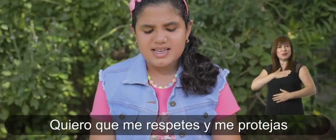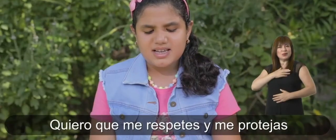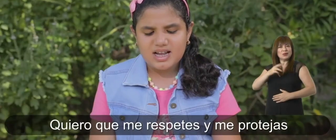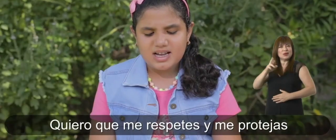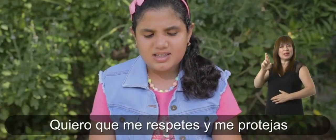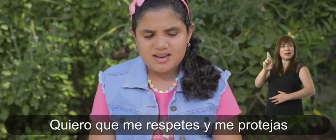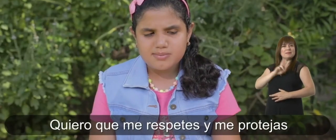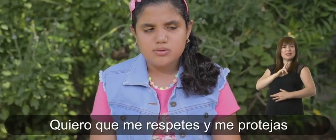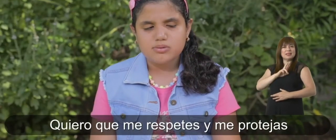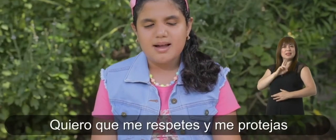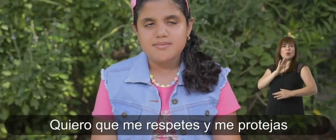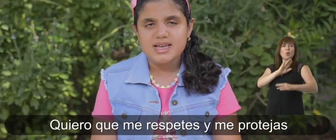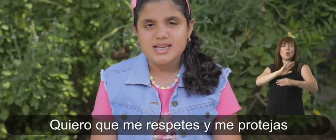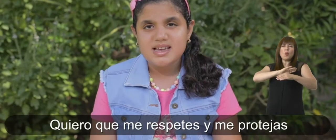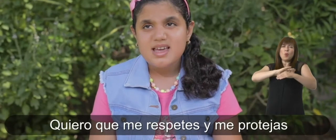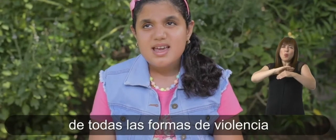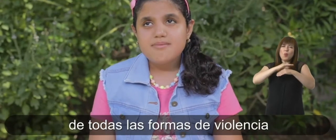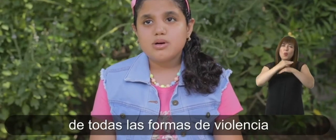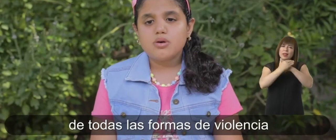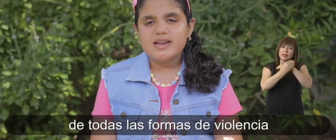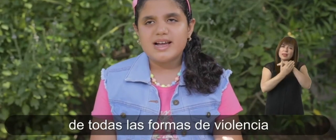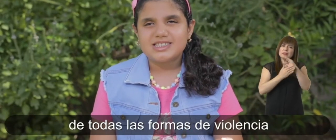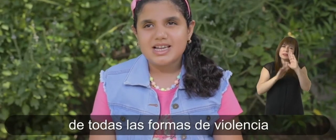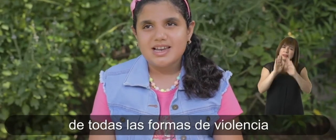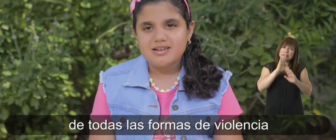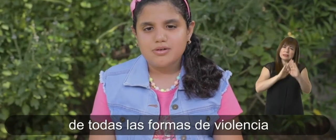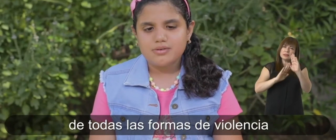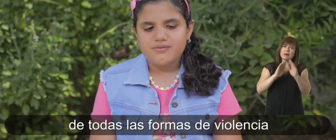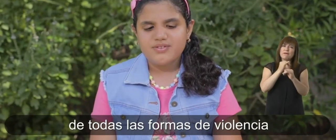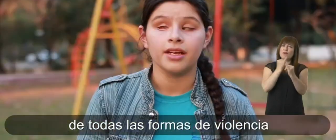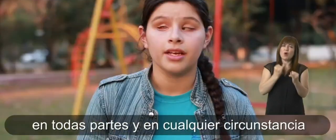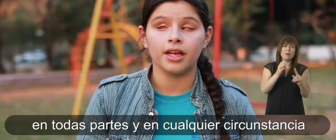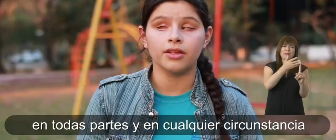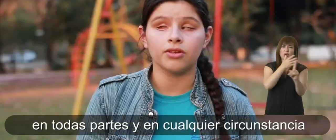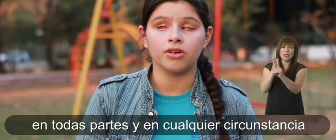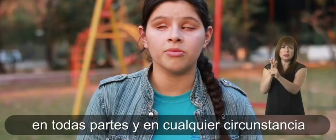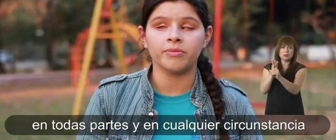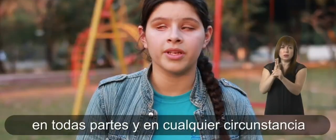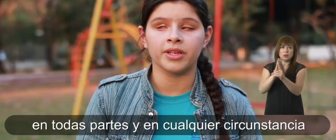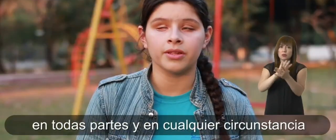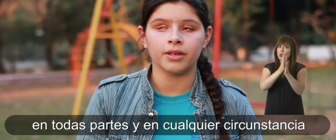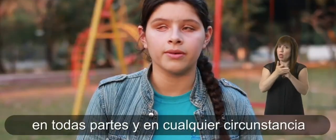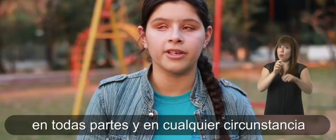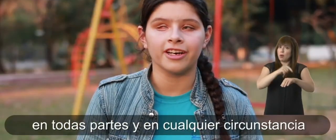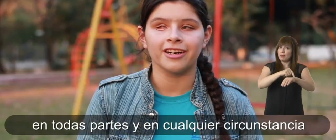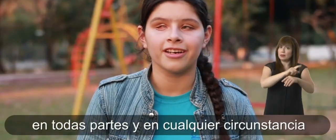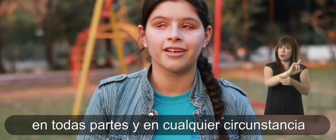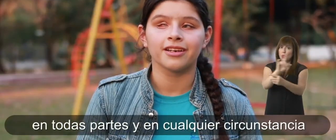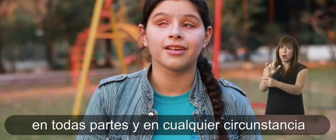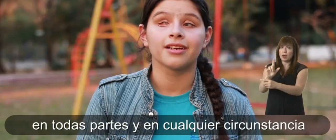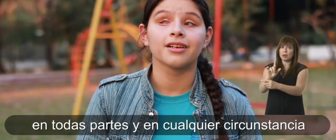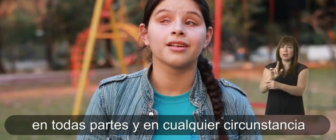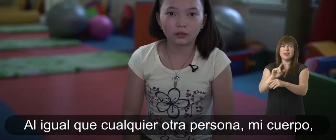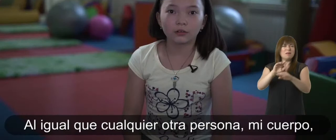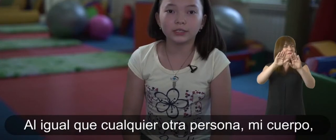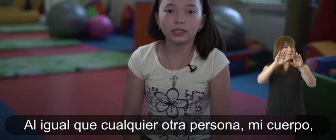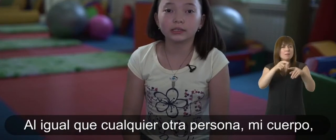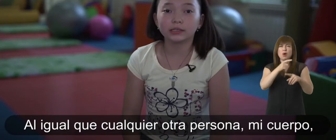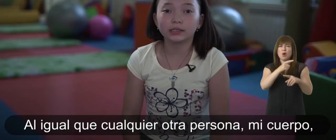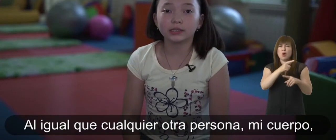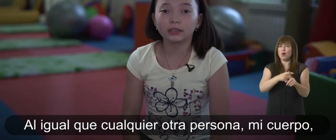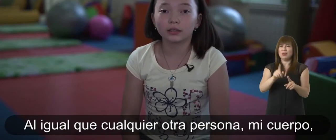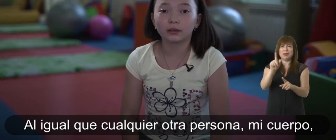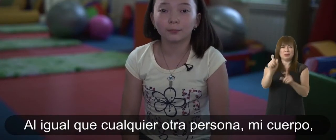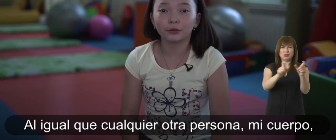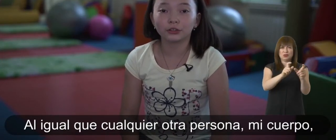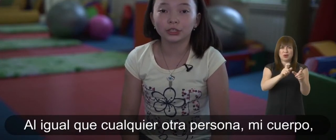Quiero que me respetes y me protejas de todas las formas de violencia, en todas partes y en cualquier circunstancia, al igual